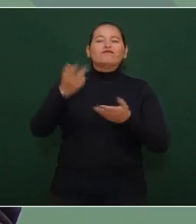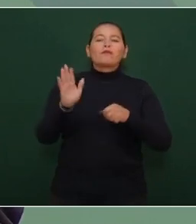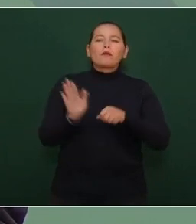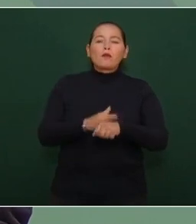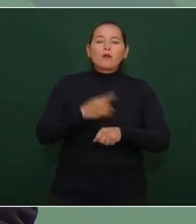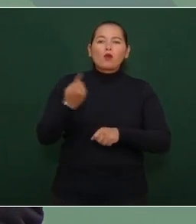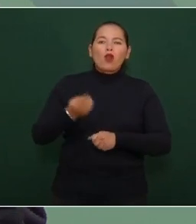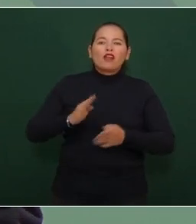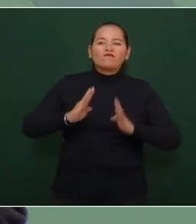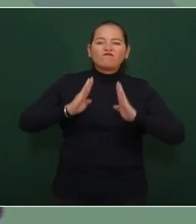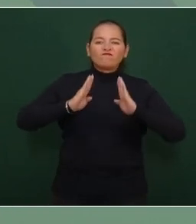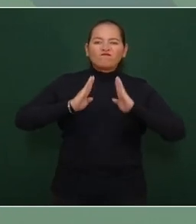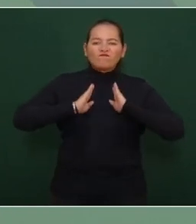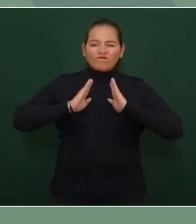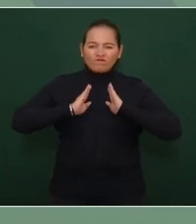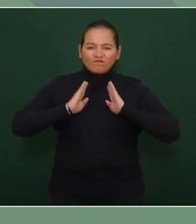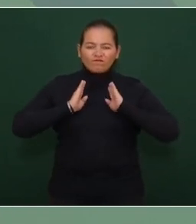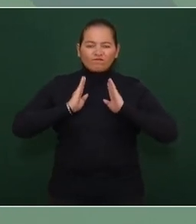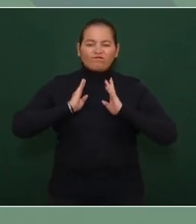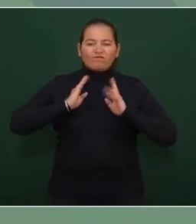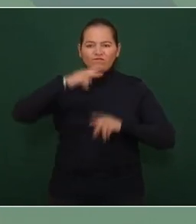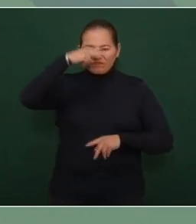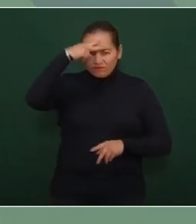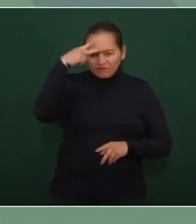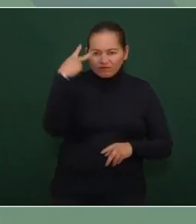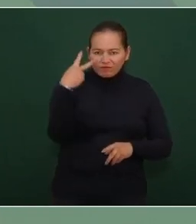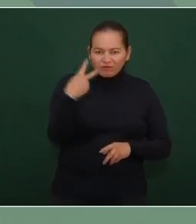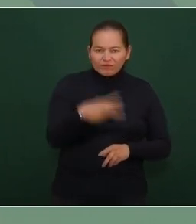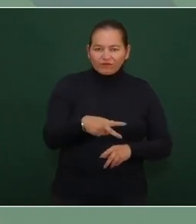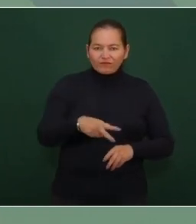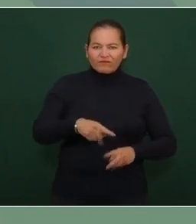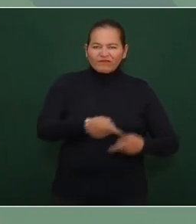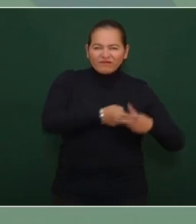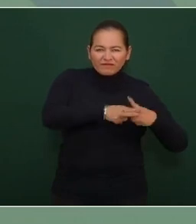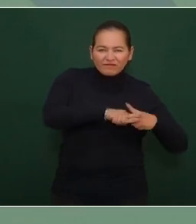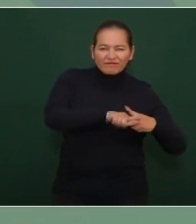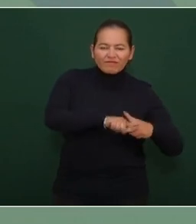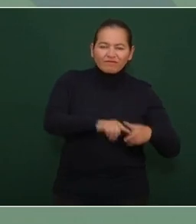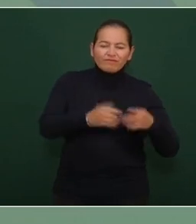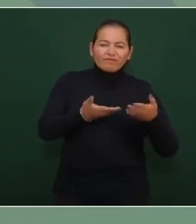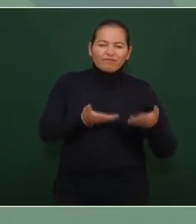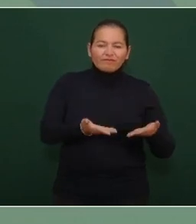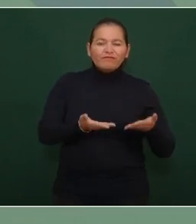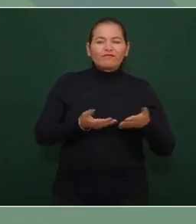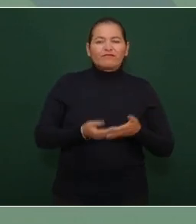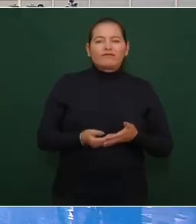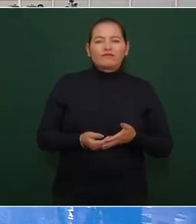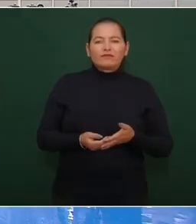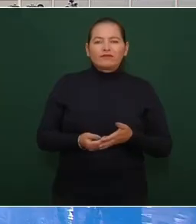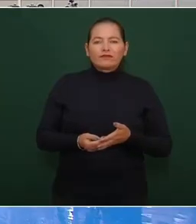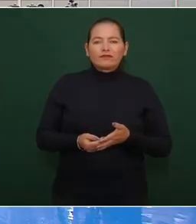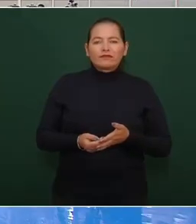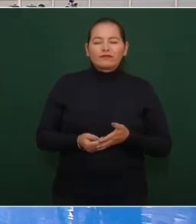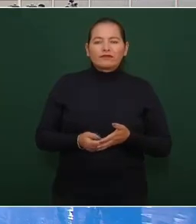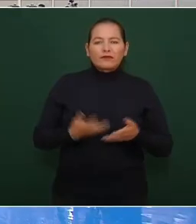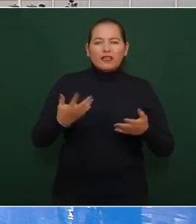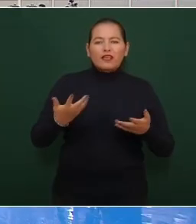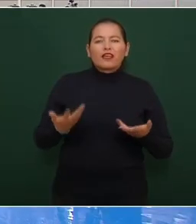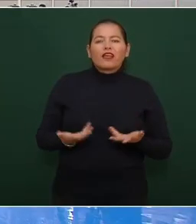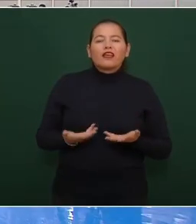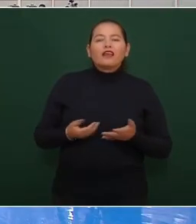mexicano surge a partir del golpe